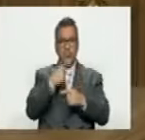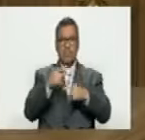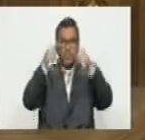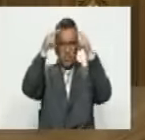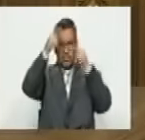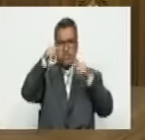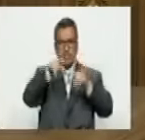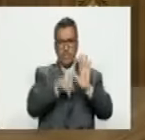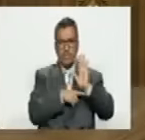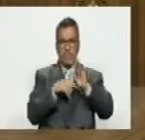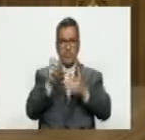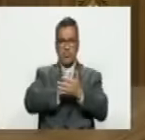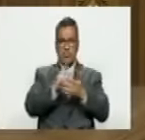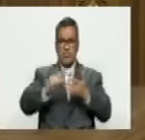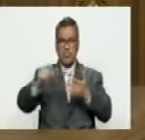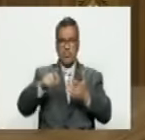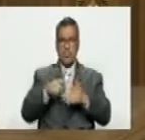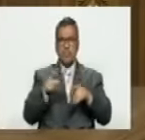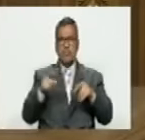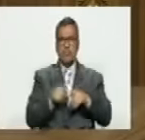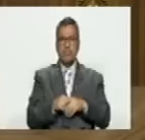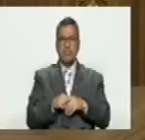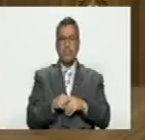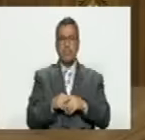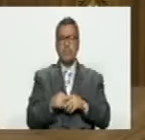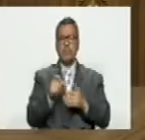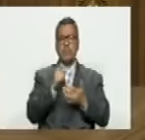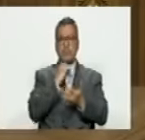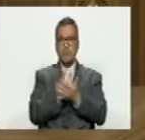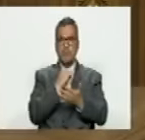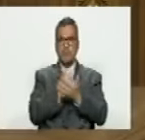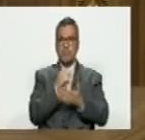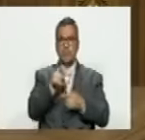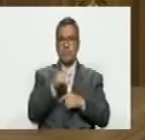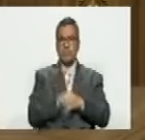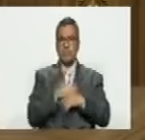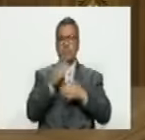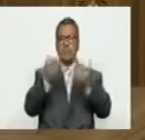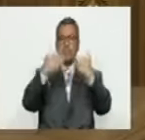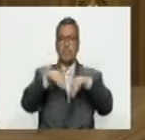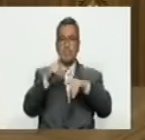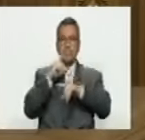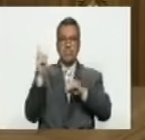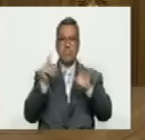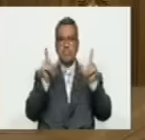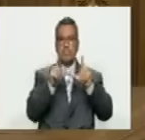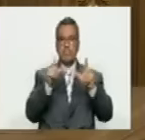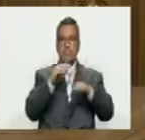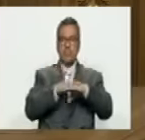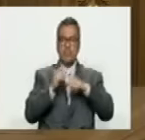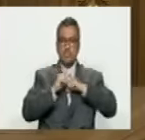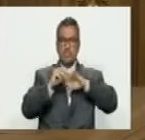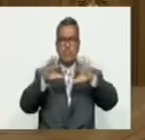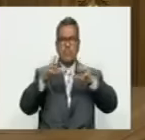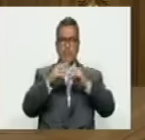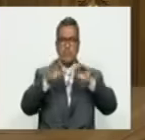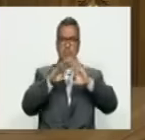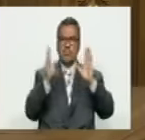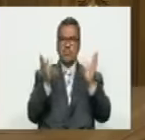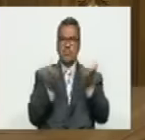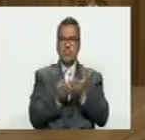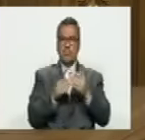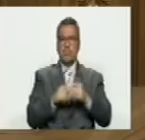perdió es que hay tal artículo de Hausman es el que debemos creer bien la siguiente imagen es ver cómo eso se difunde por el mundo la